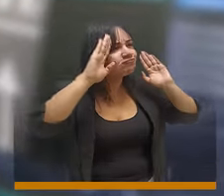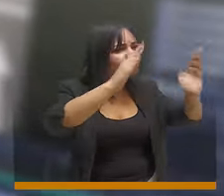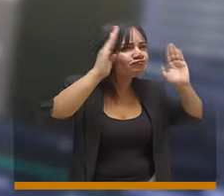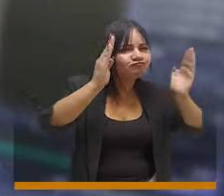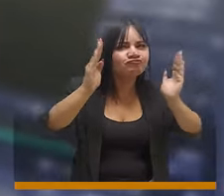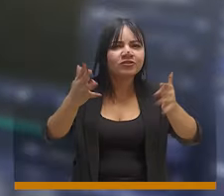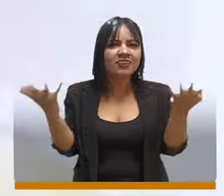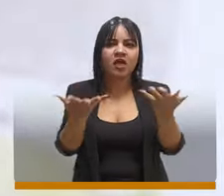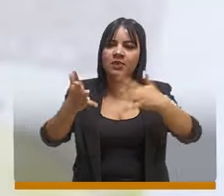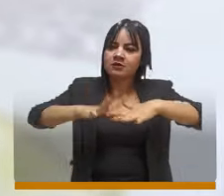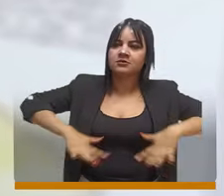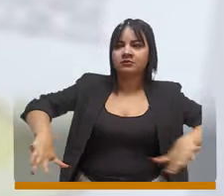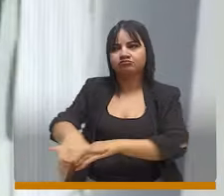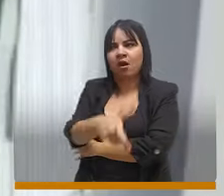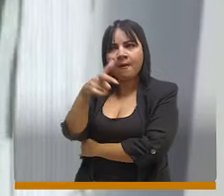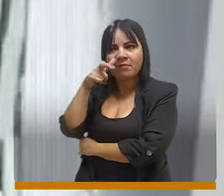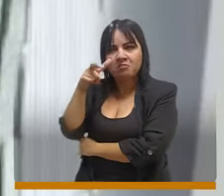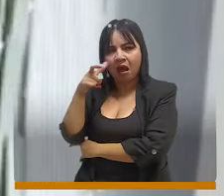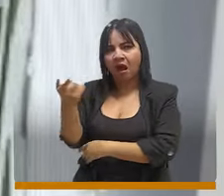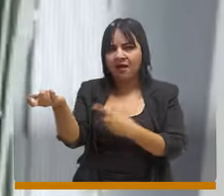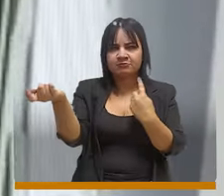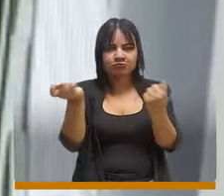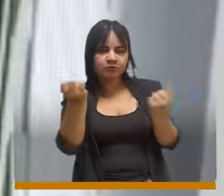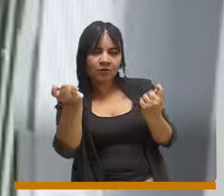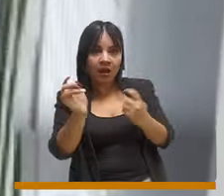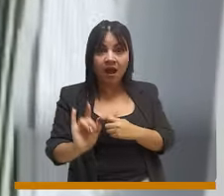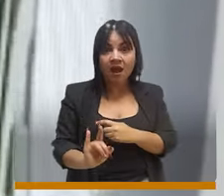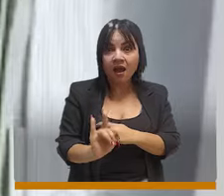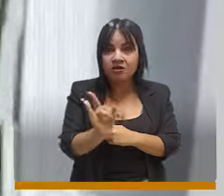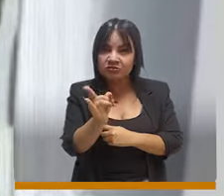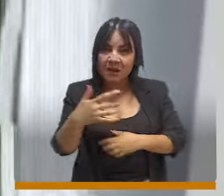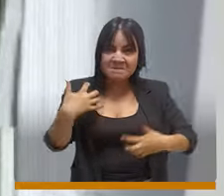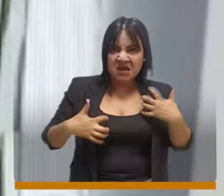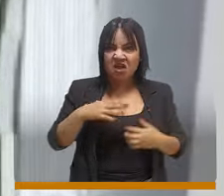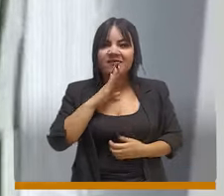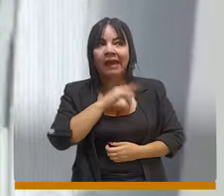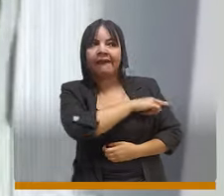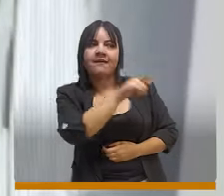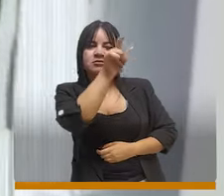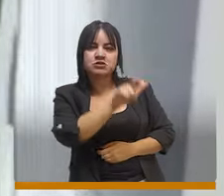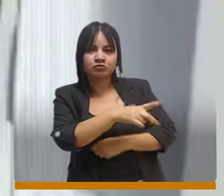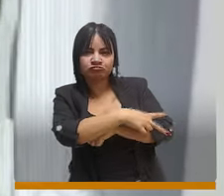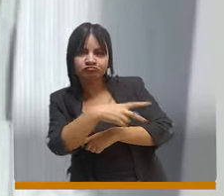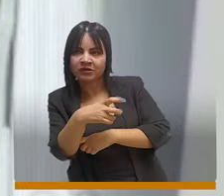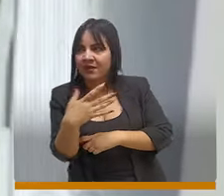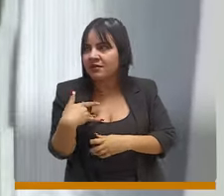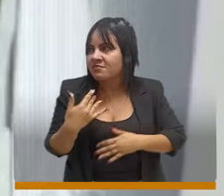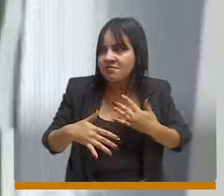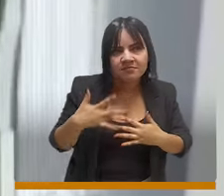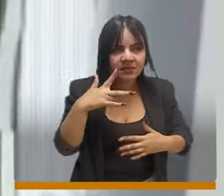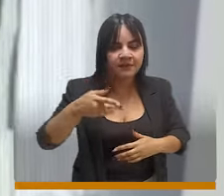permanentemente en los lugares tratando de ejercer control. Para que quienes tengan que tener miedo son esas personas que antes salían